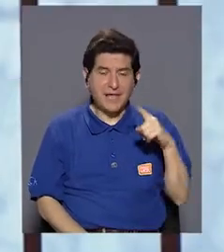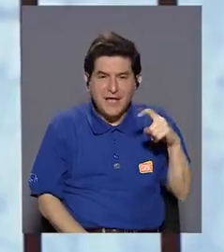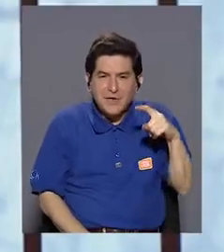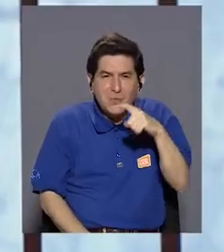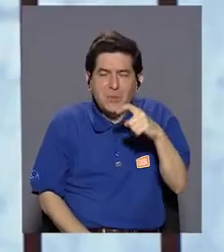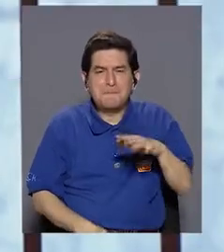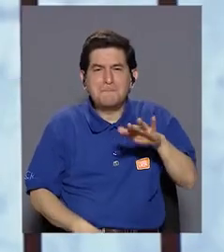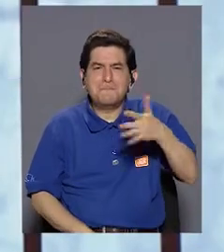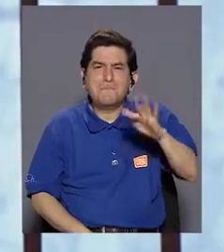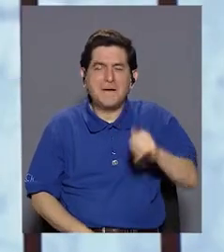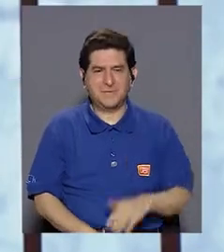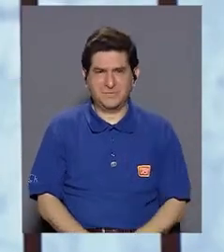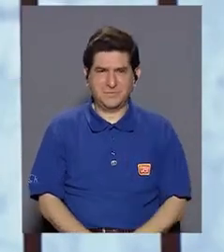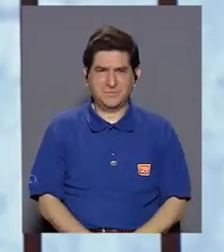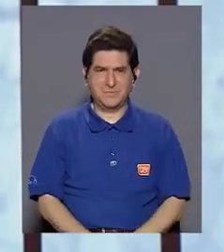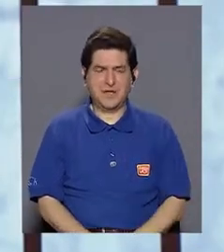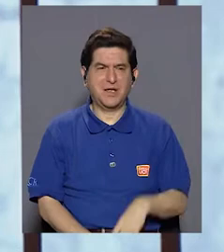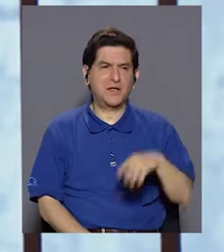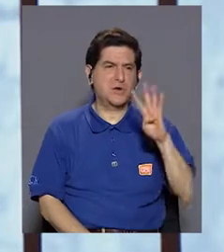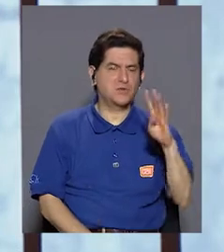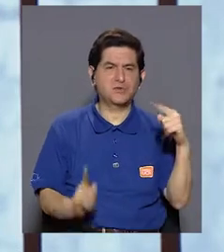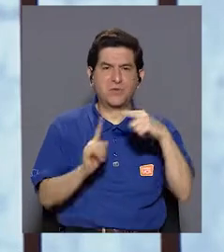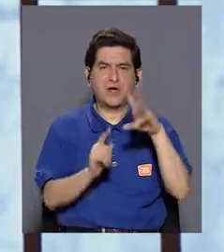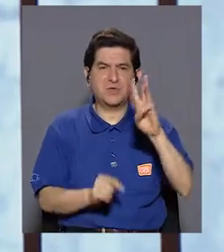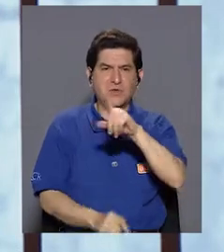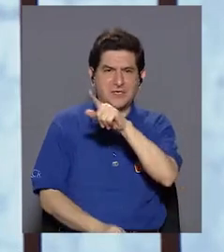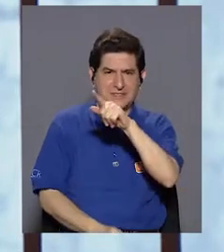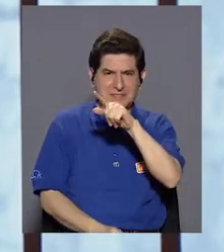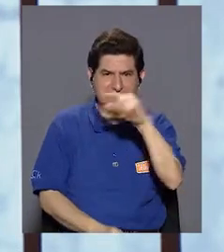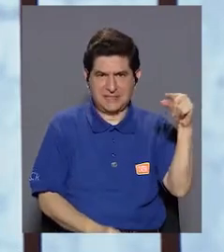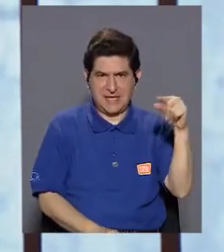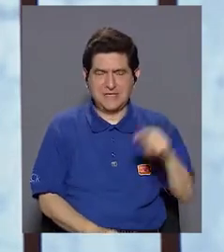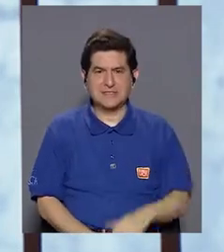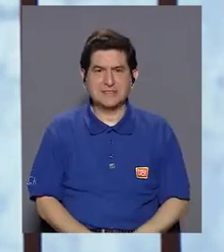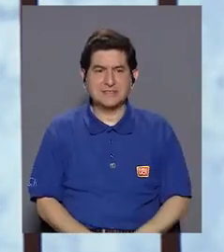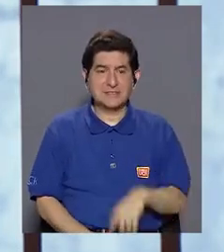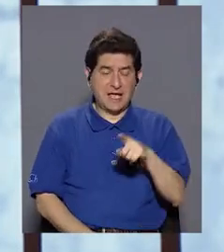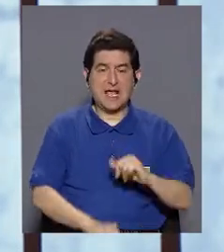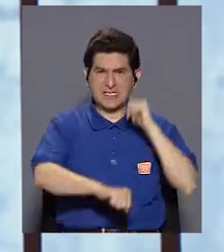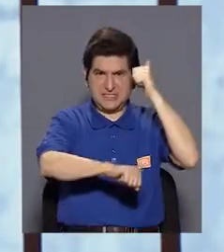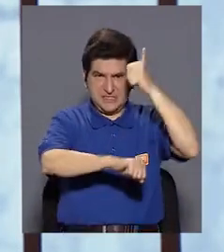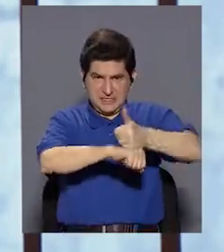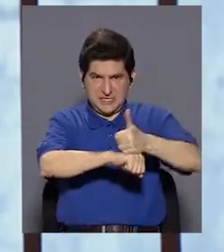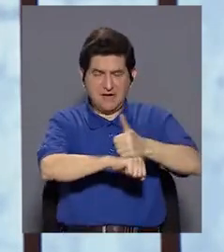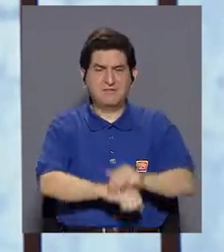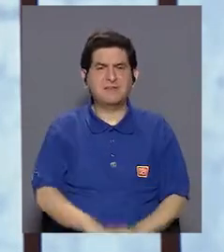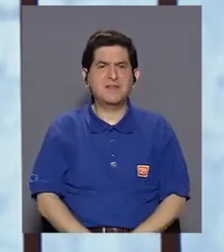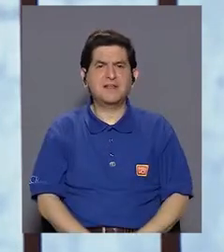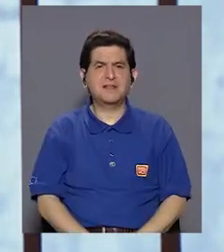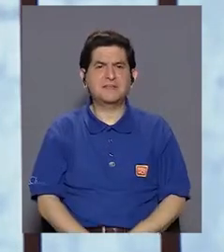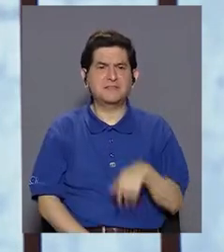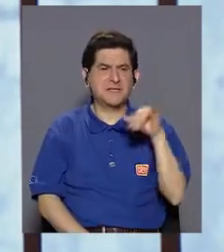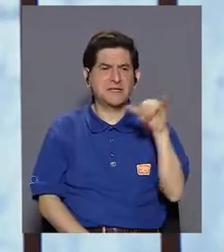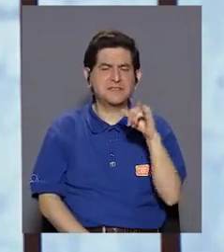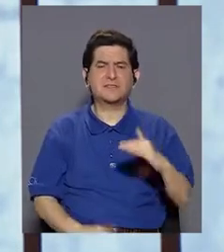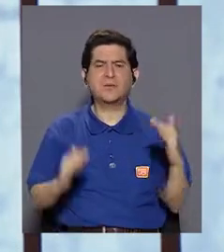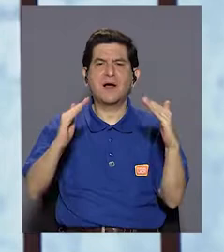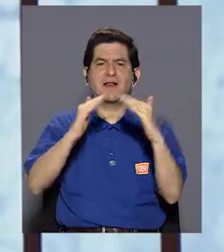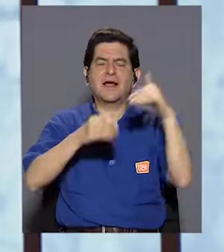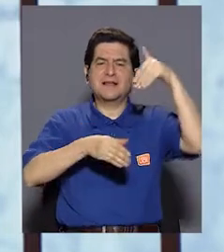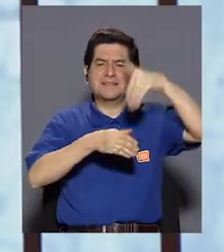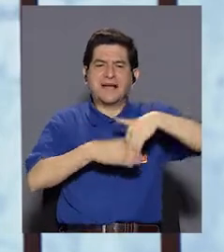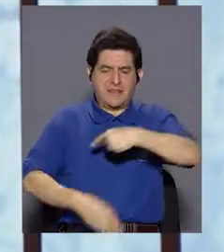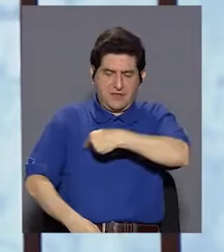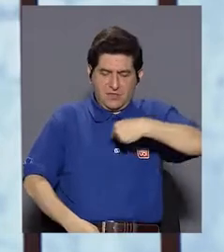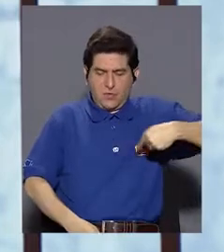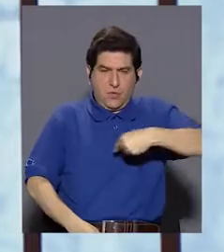ese parásito más o menos de cuatro a seis semanas llega y se aloja, hace como su casita